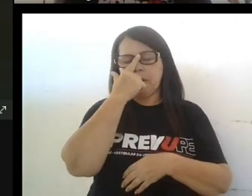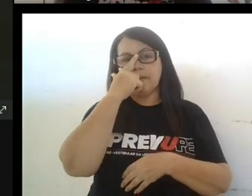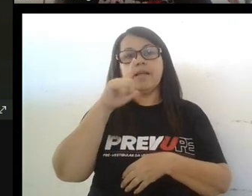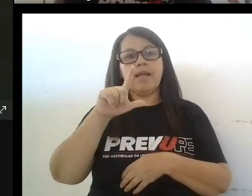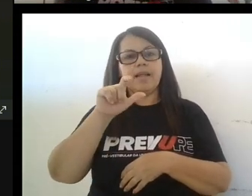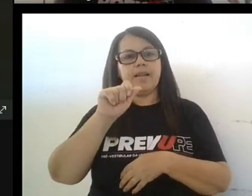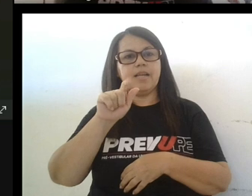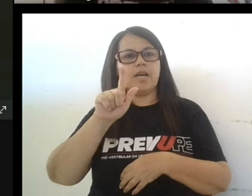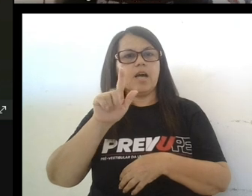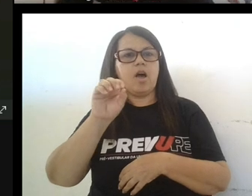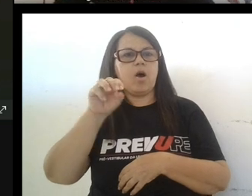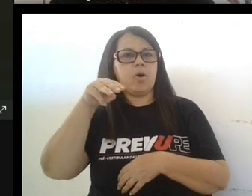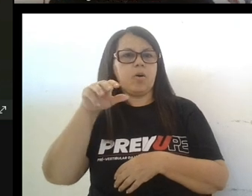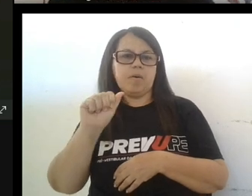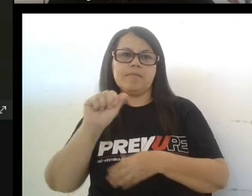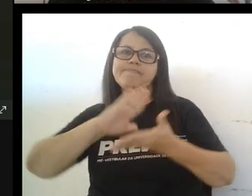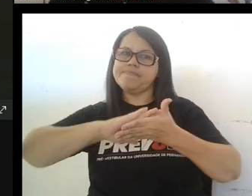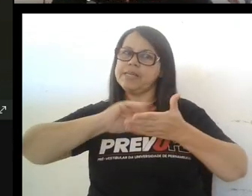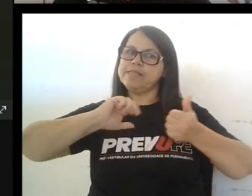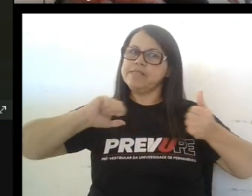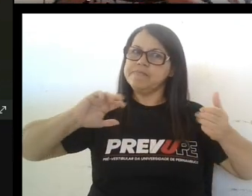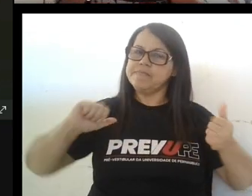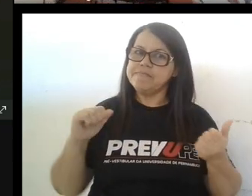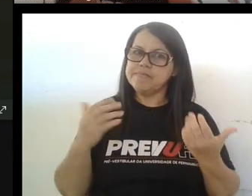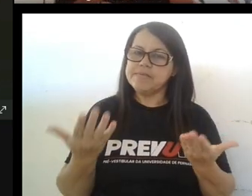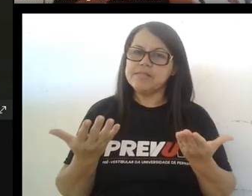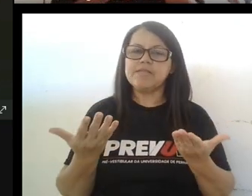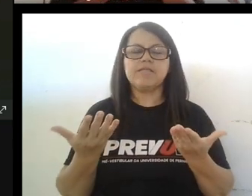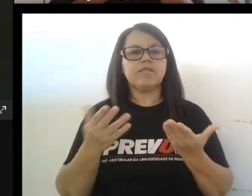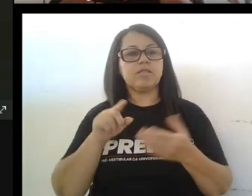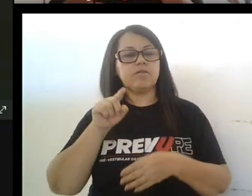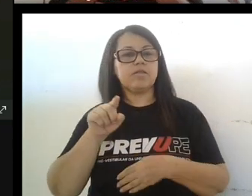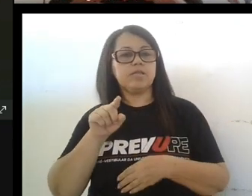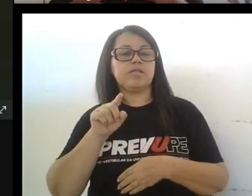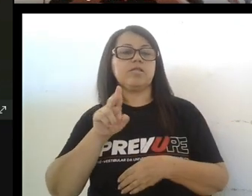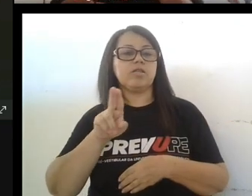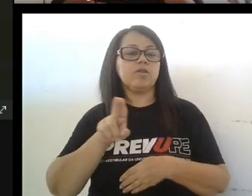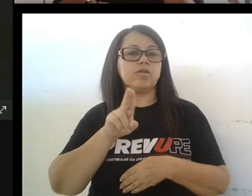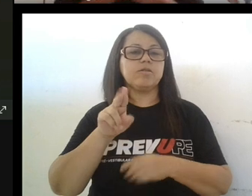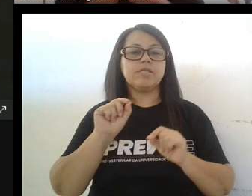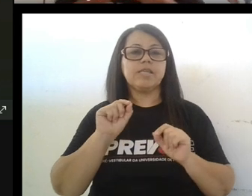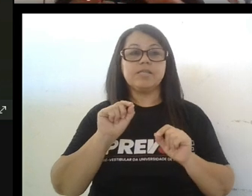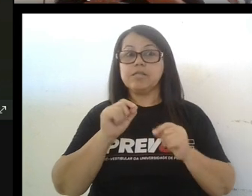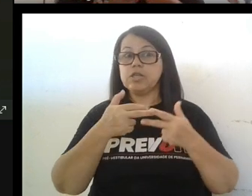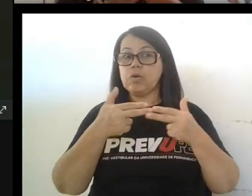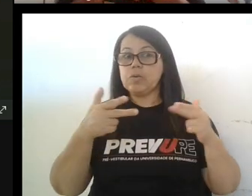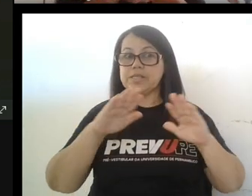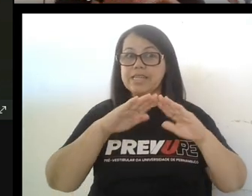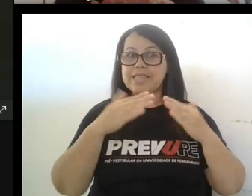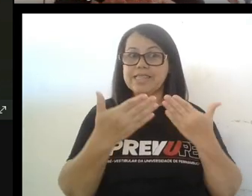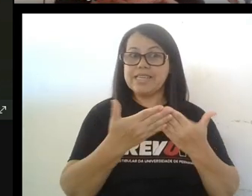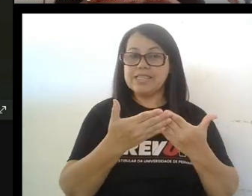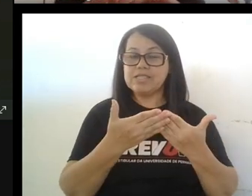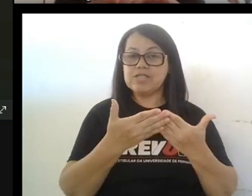goma y eso está en español por supuesto este utilitario estudiantil escolar que sirve